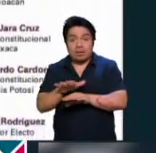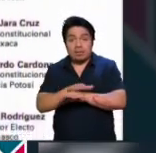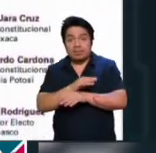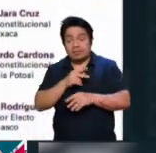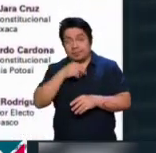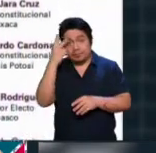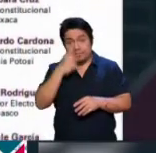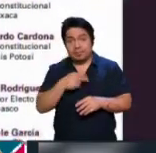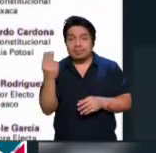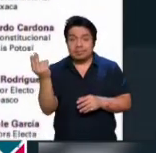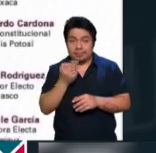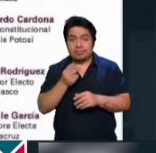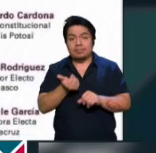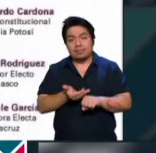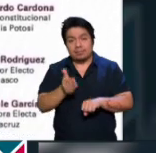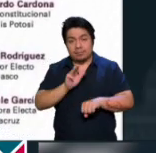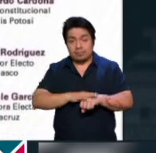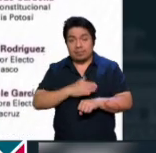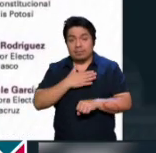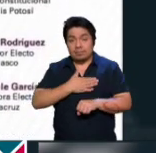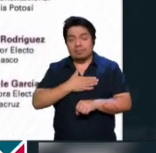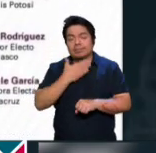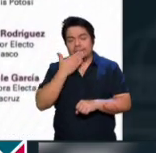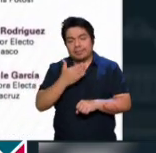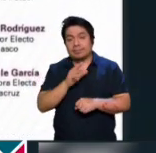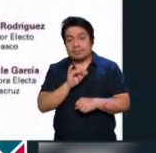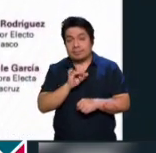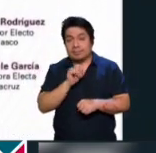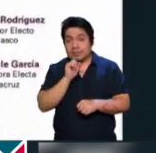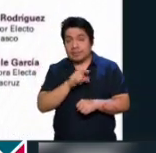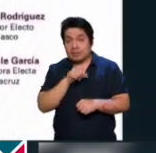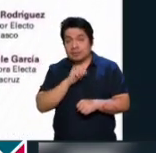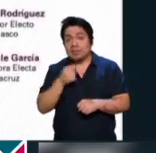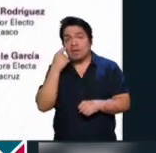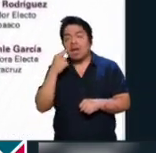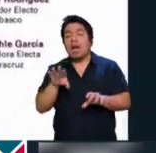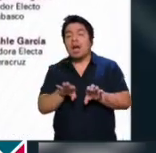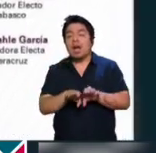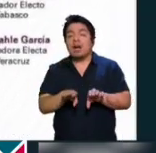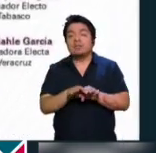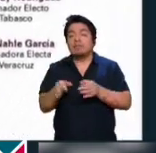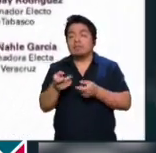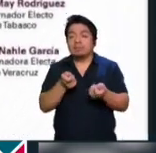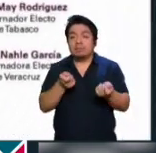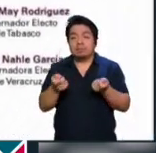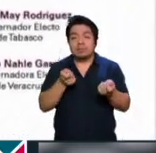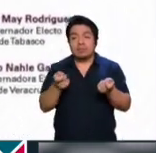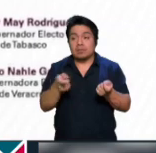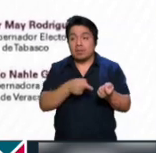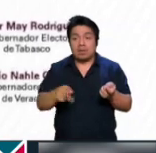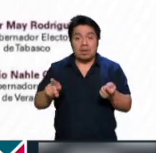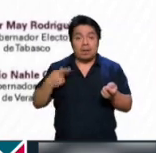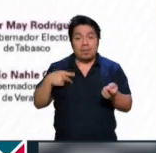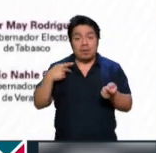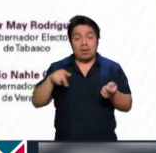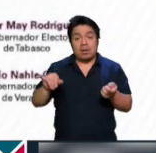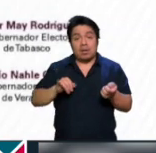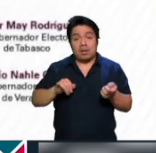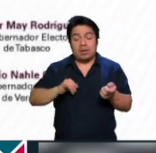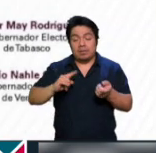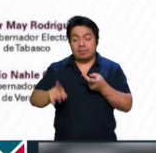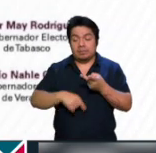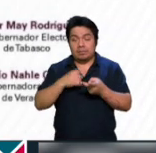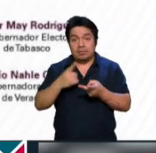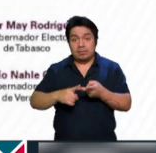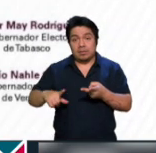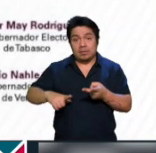el pueblo de México en materia de administración de justicia. Asimismo, aseguraron que hará posible el auténtico predominio del interés público, la reafirmación del